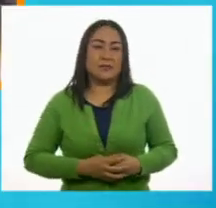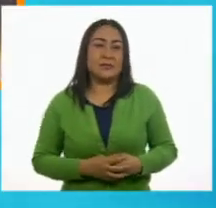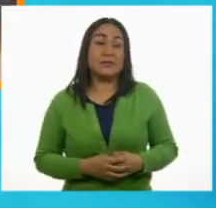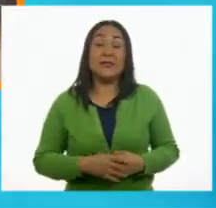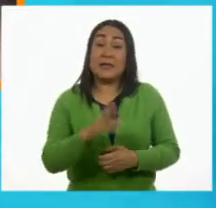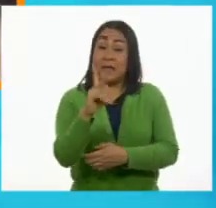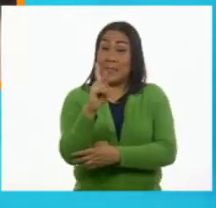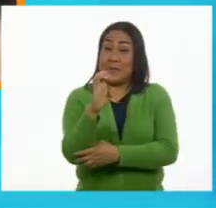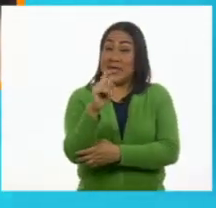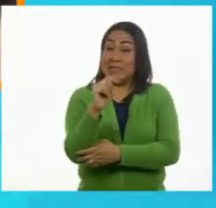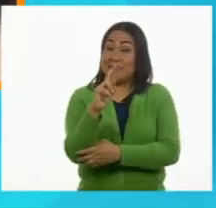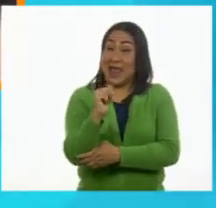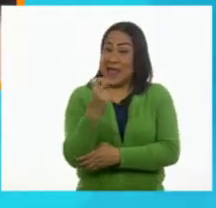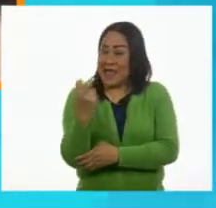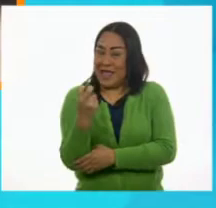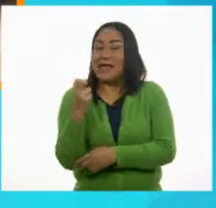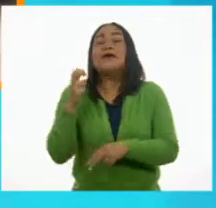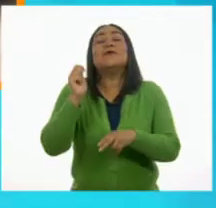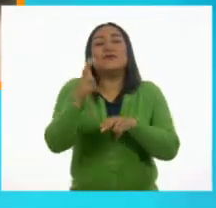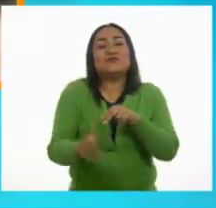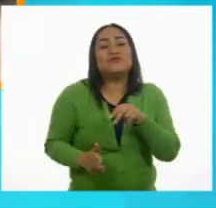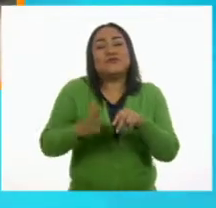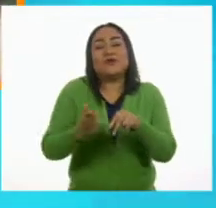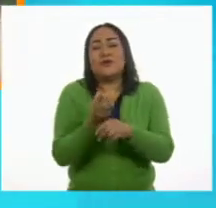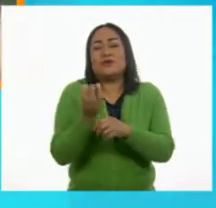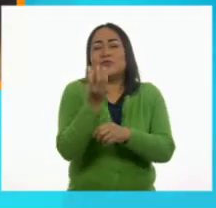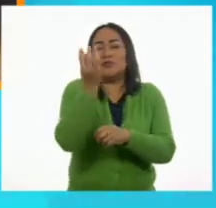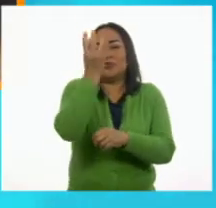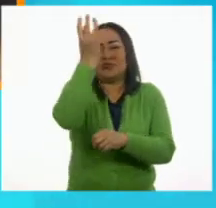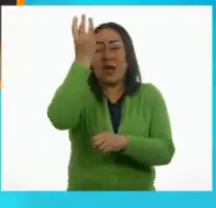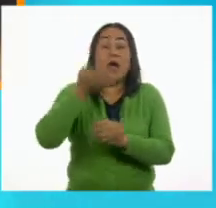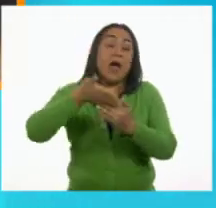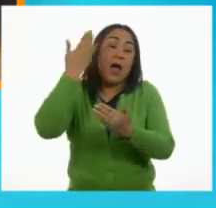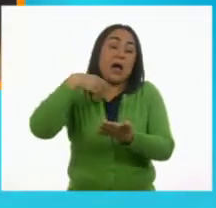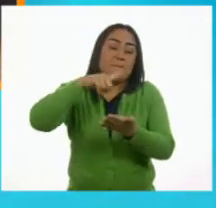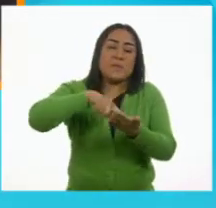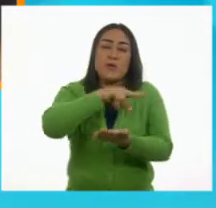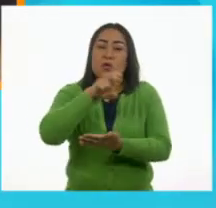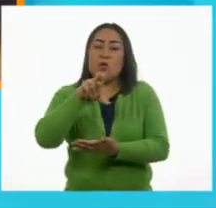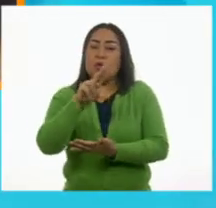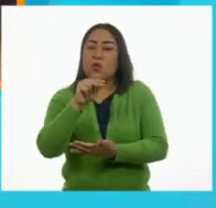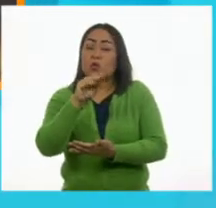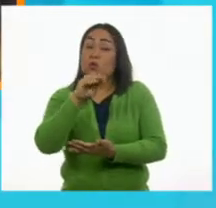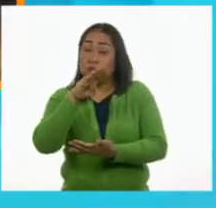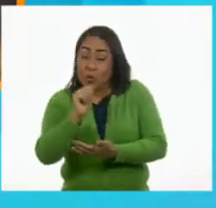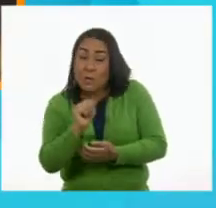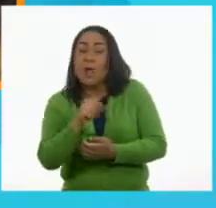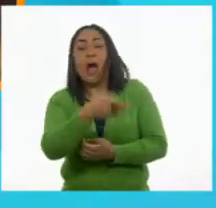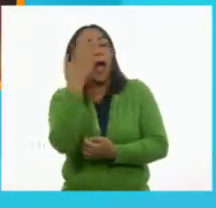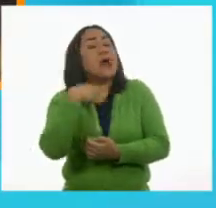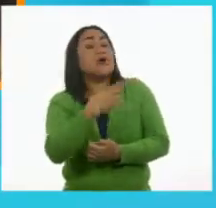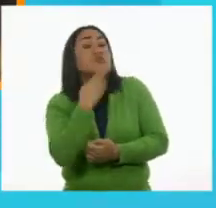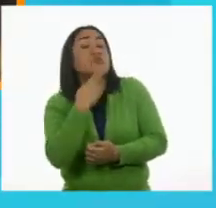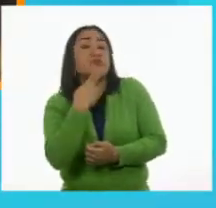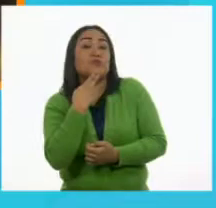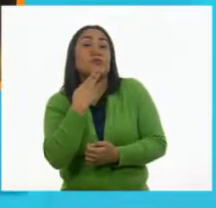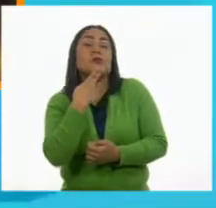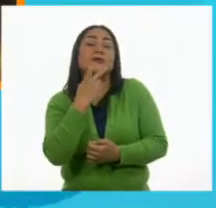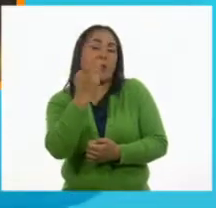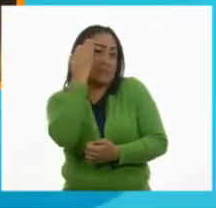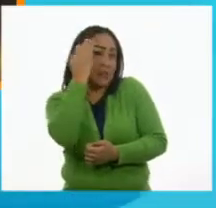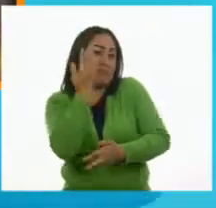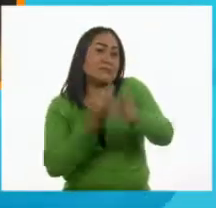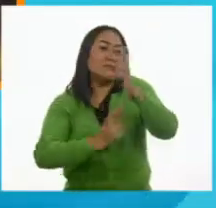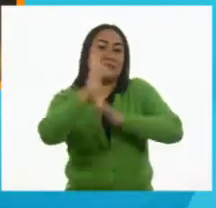Petra es una locomotora de vapor construida en 1899 y fue utilizada durante la Revolución Mexicana